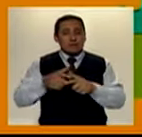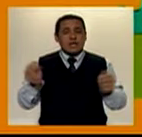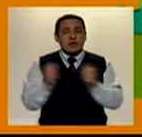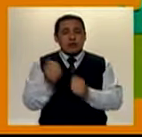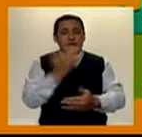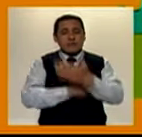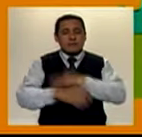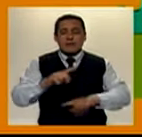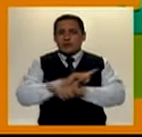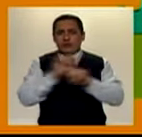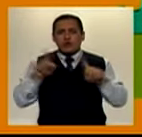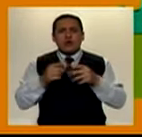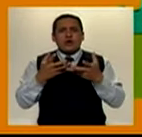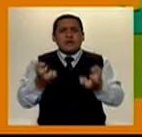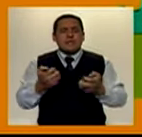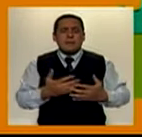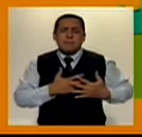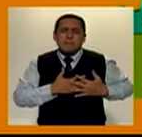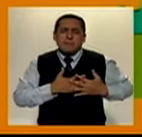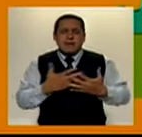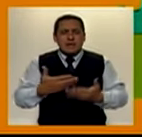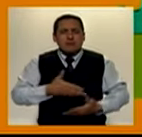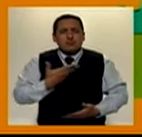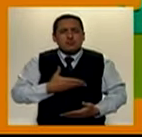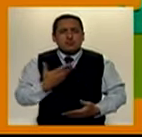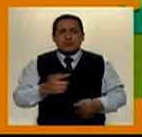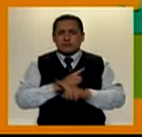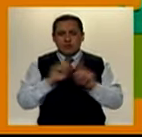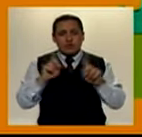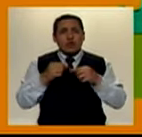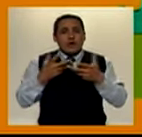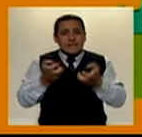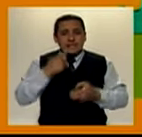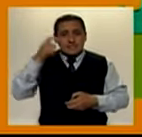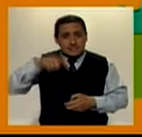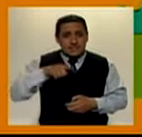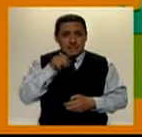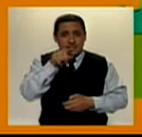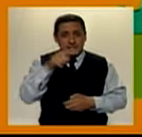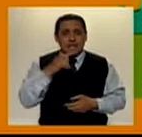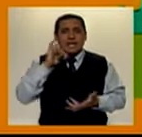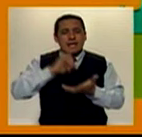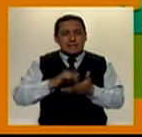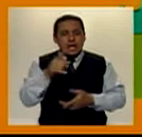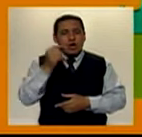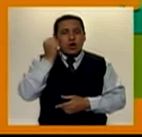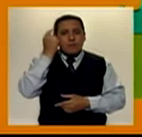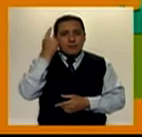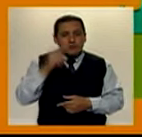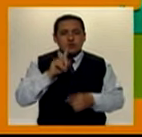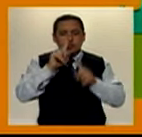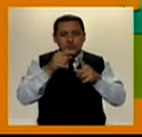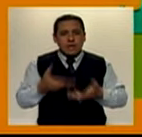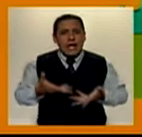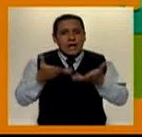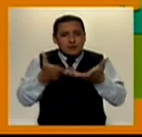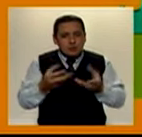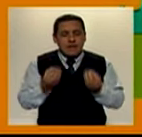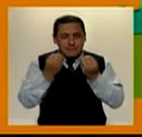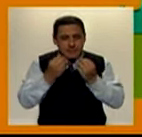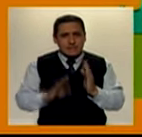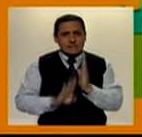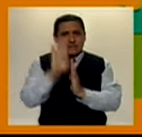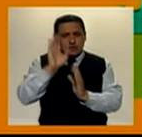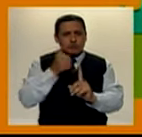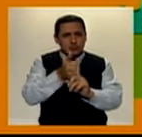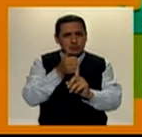discapacidad desde niños tienen acceso a todos sus derechos, crecerán con la posibilidad de elegir y decidir su propio